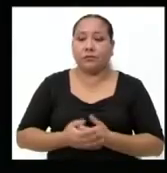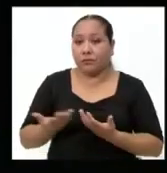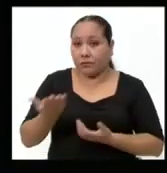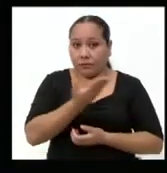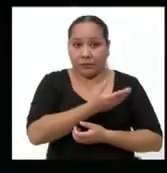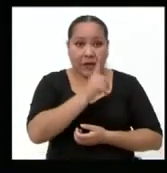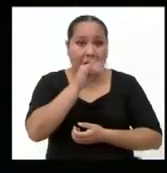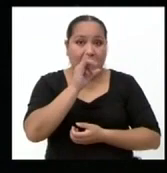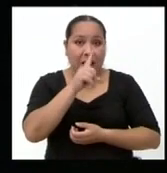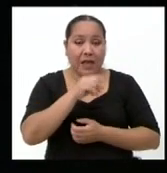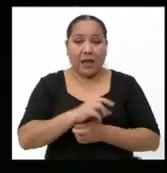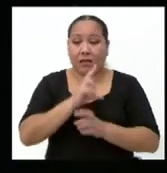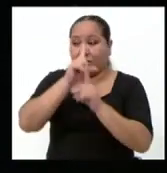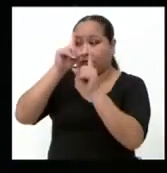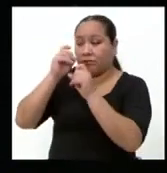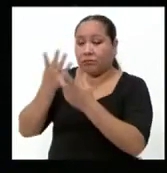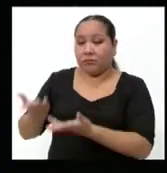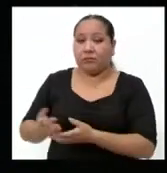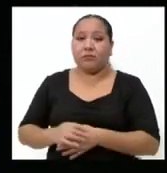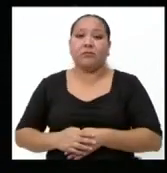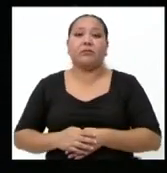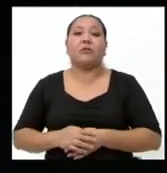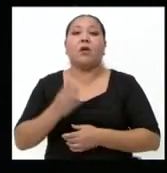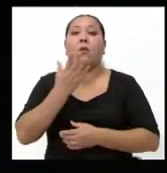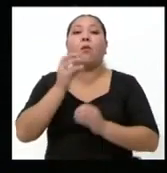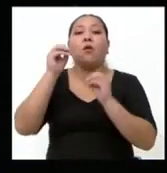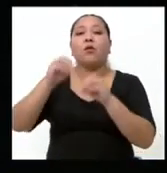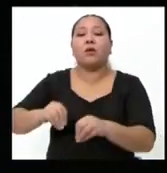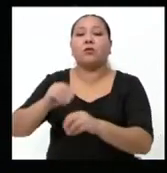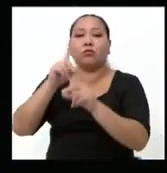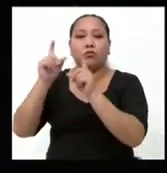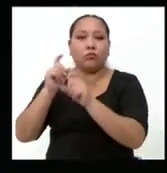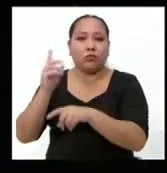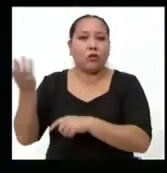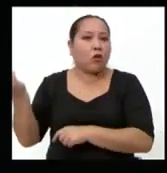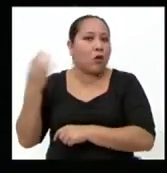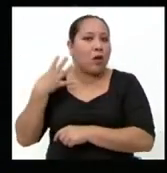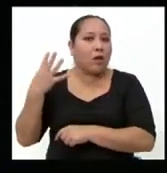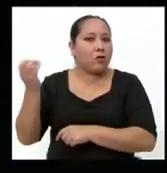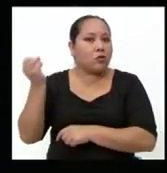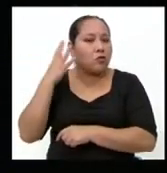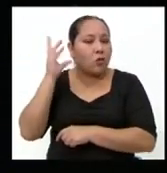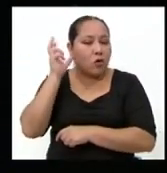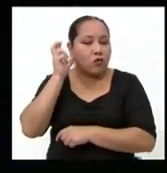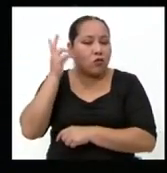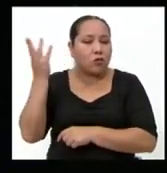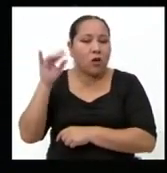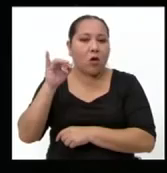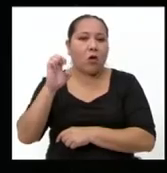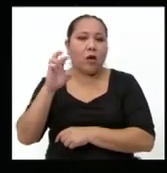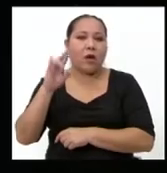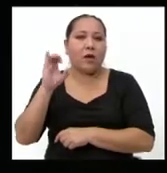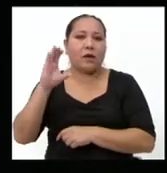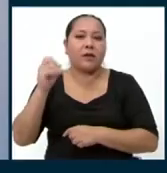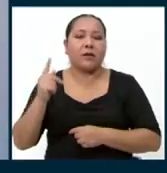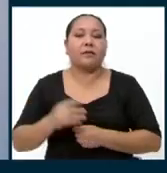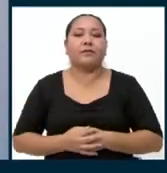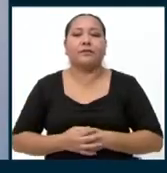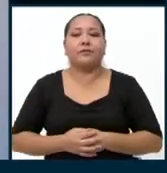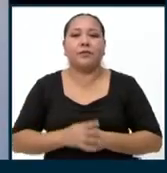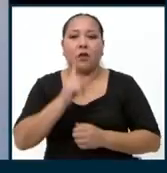Candidata Liliana Rojas tiene un minuto para formular su replicante, lo que acaba de responder el candidato Erick Verano. Un minuto, por favor.